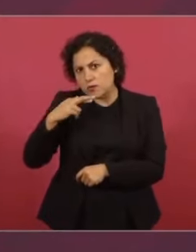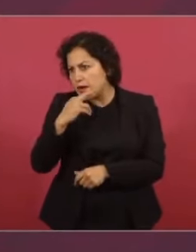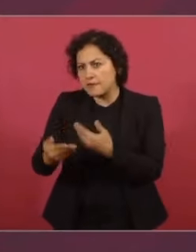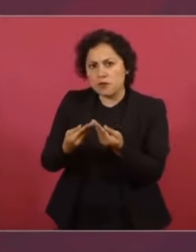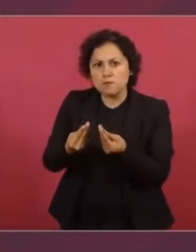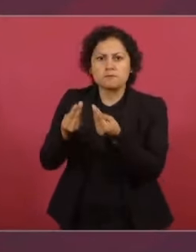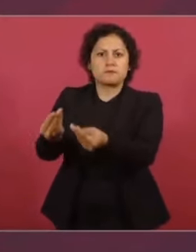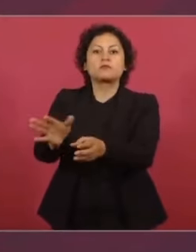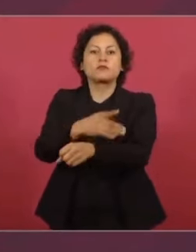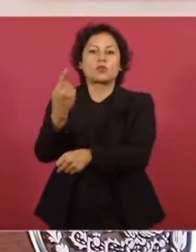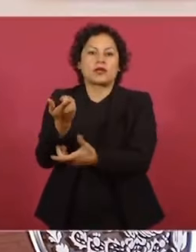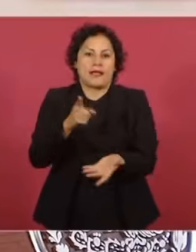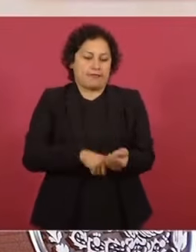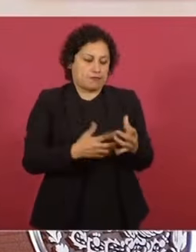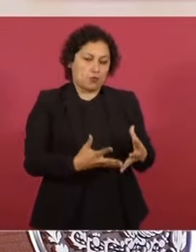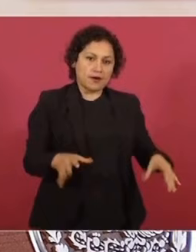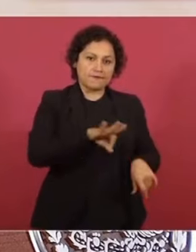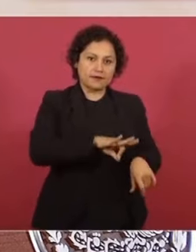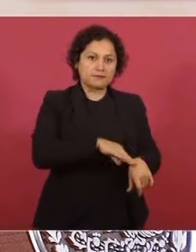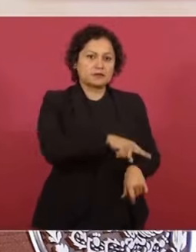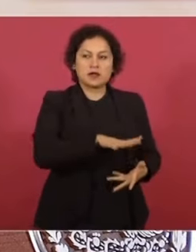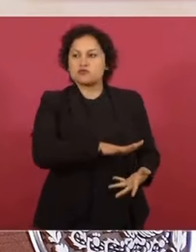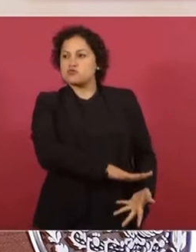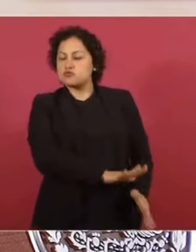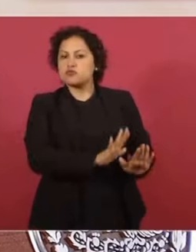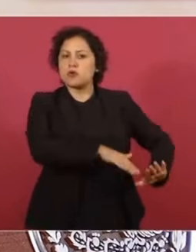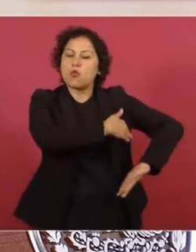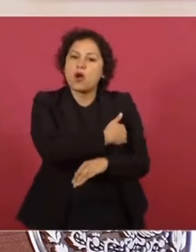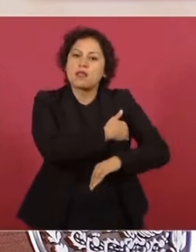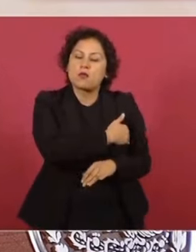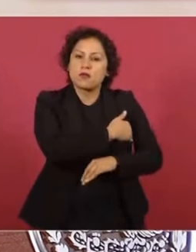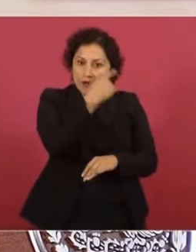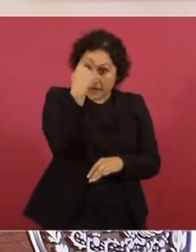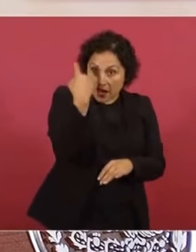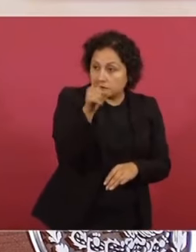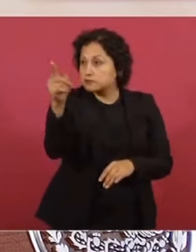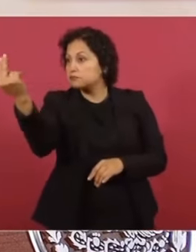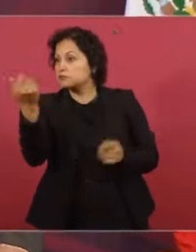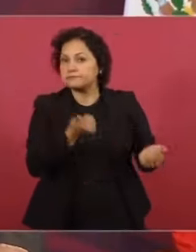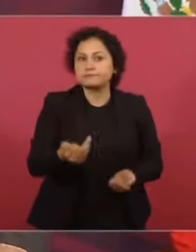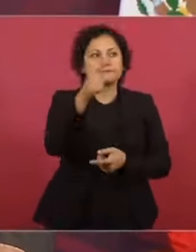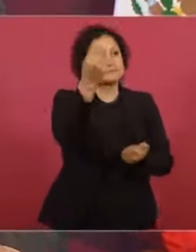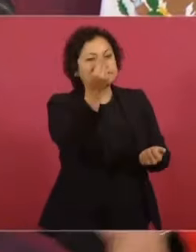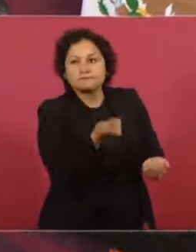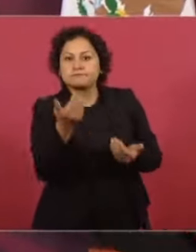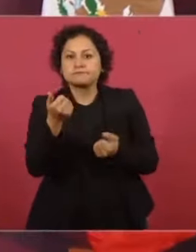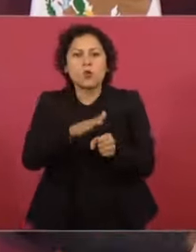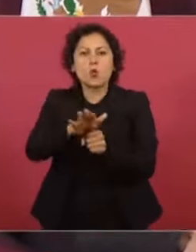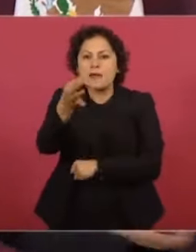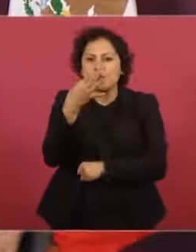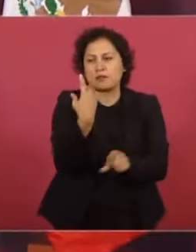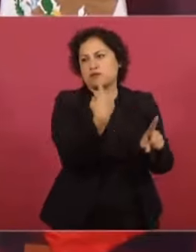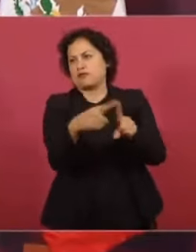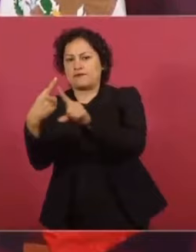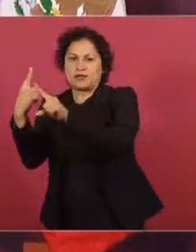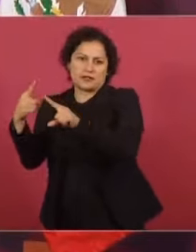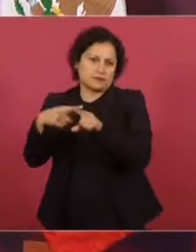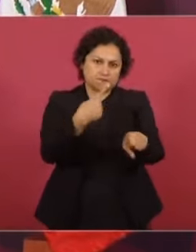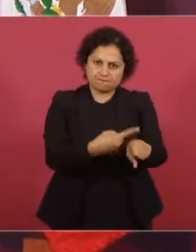para atender todas las enfermedades. Ya se cerró el acuerdo con una empresa,